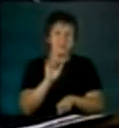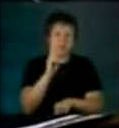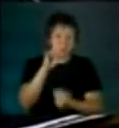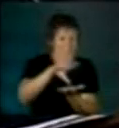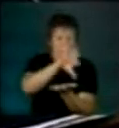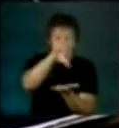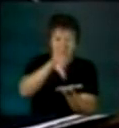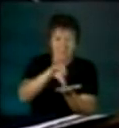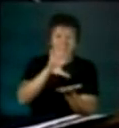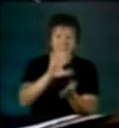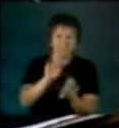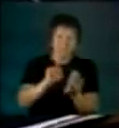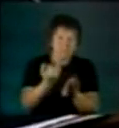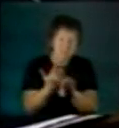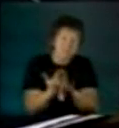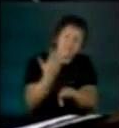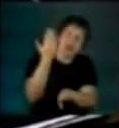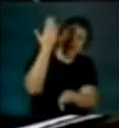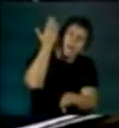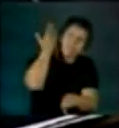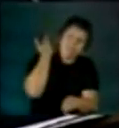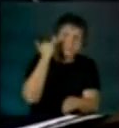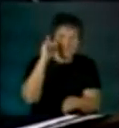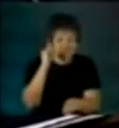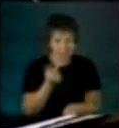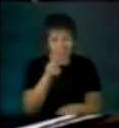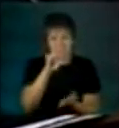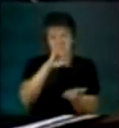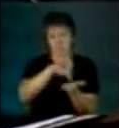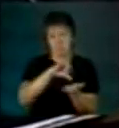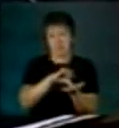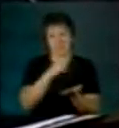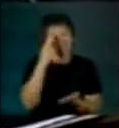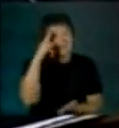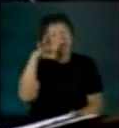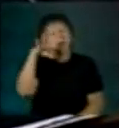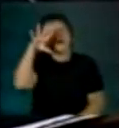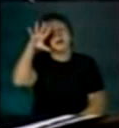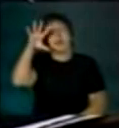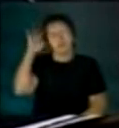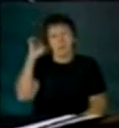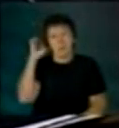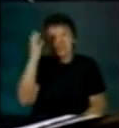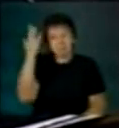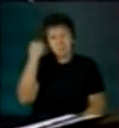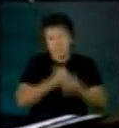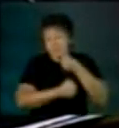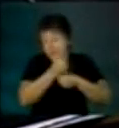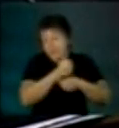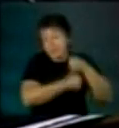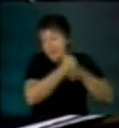tiene hermosas tradiciones de respeto recíproco que vienen de muy atrás.